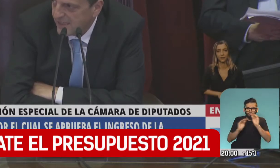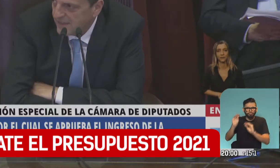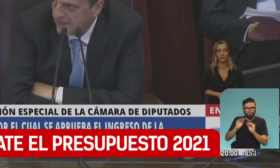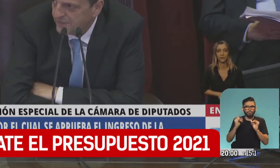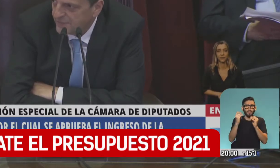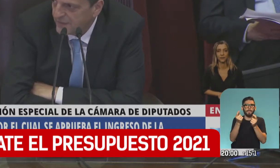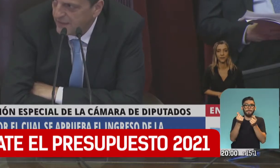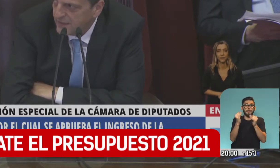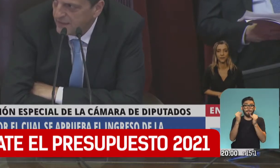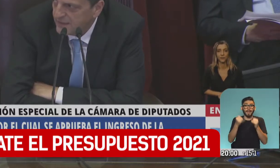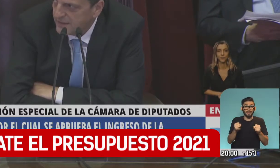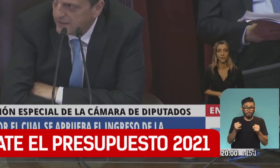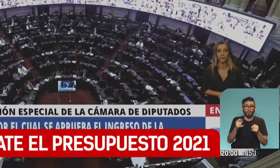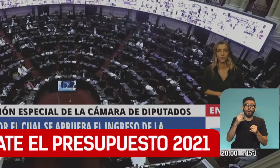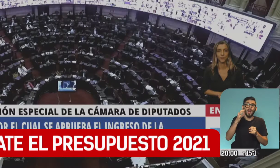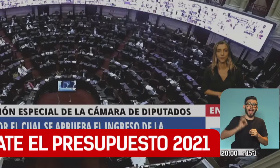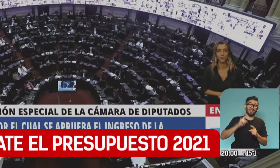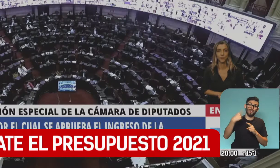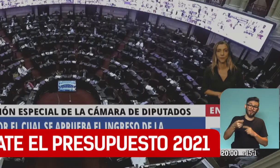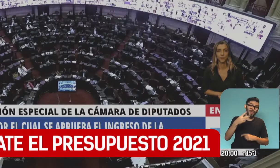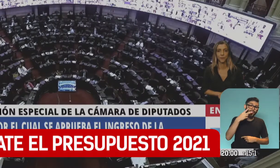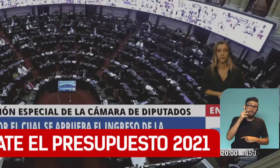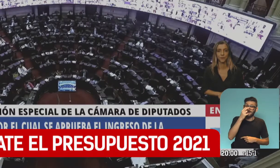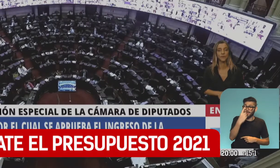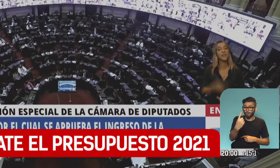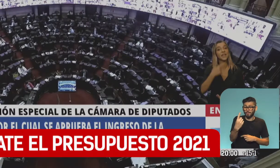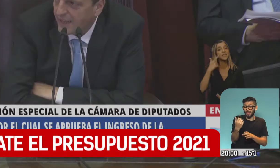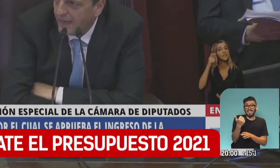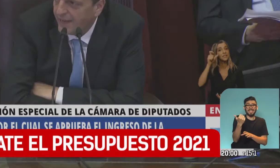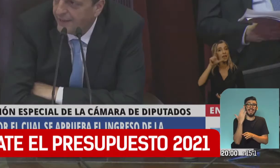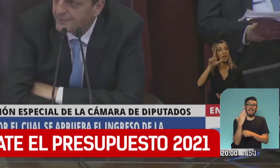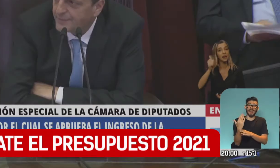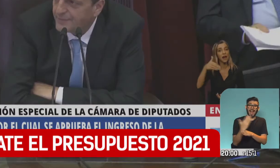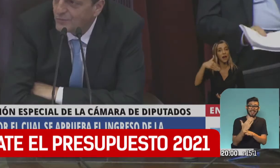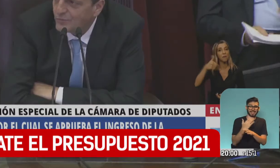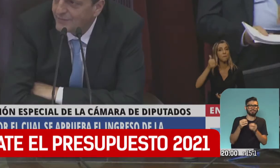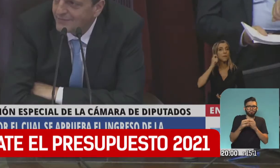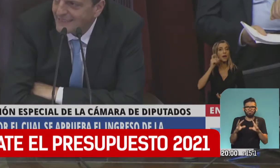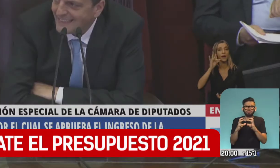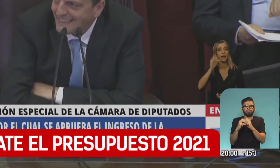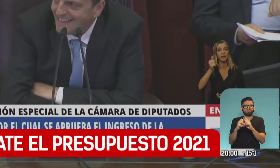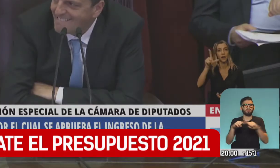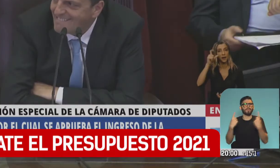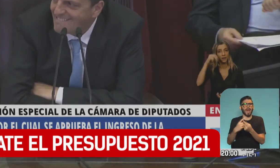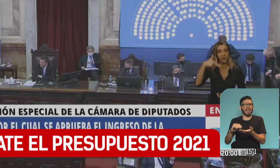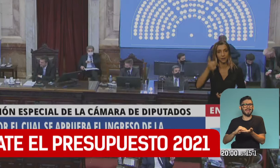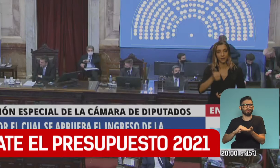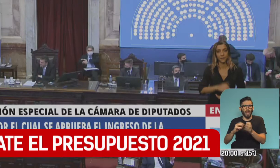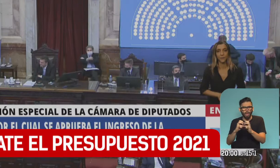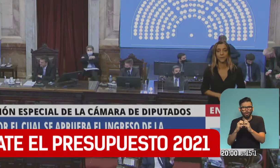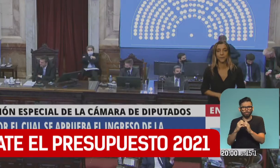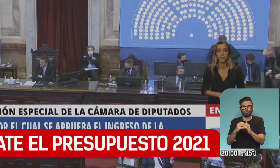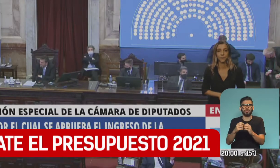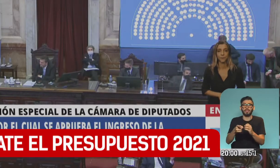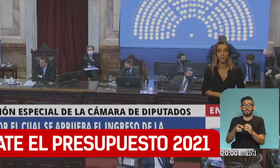presupuesto que desde antes de las 16 horas es debatido en la Cámara Baja. El final de ese debate